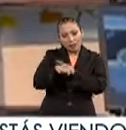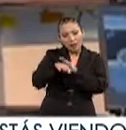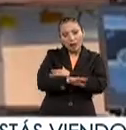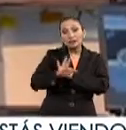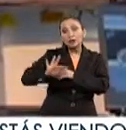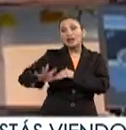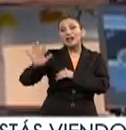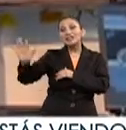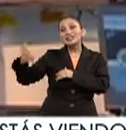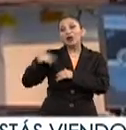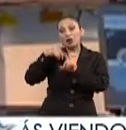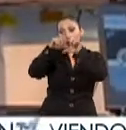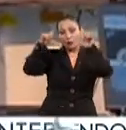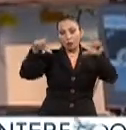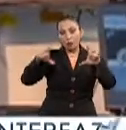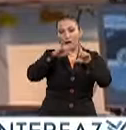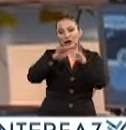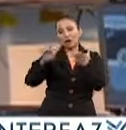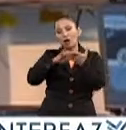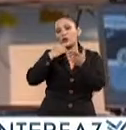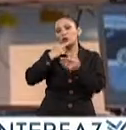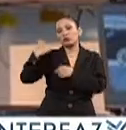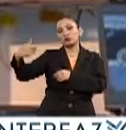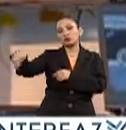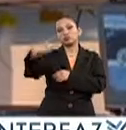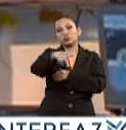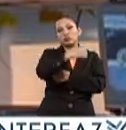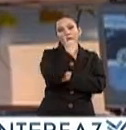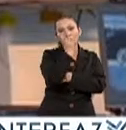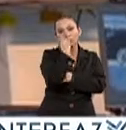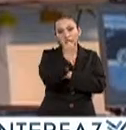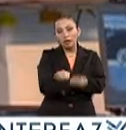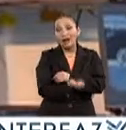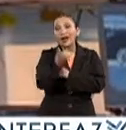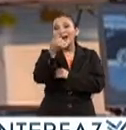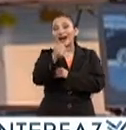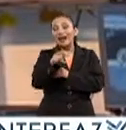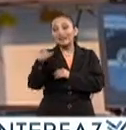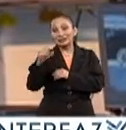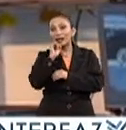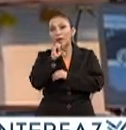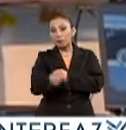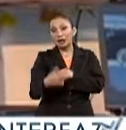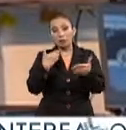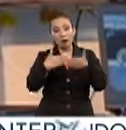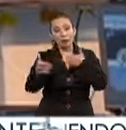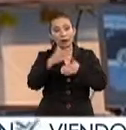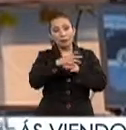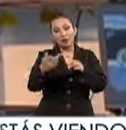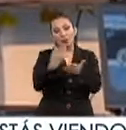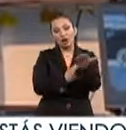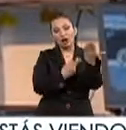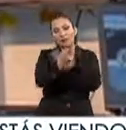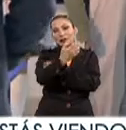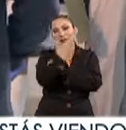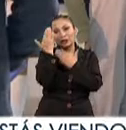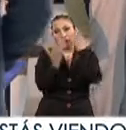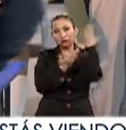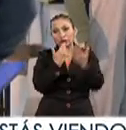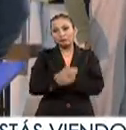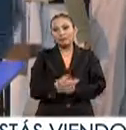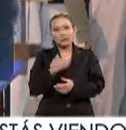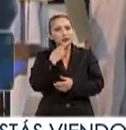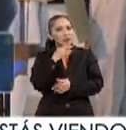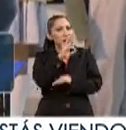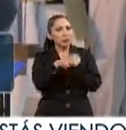55 tablets para el uso personal de cada alumno. De esta manera, también modernizan los planes de estudio. Nos